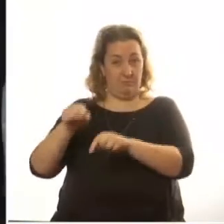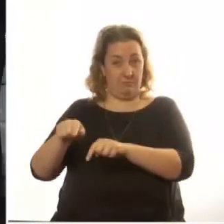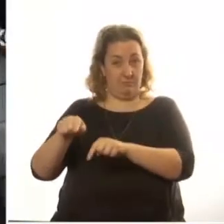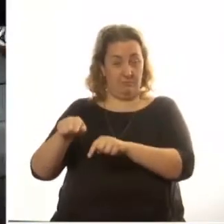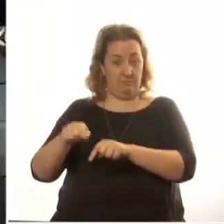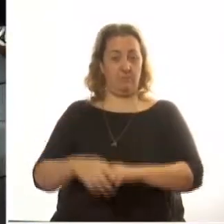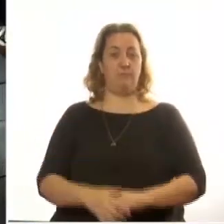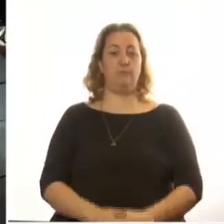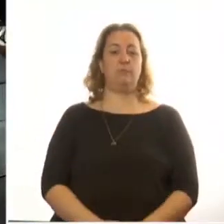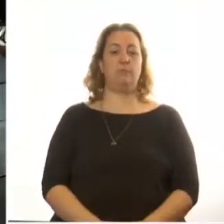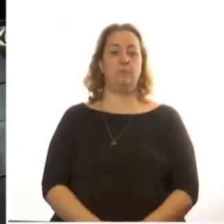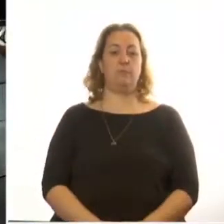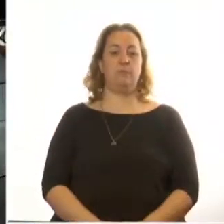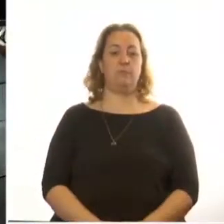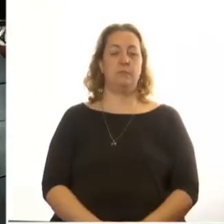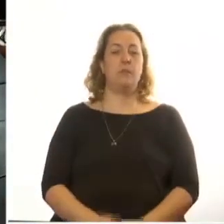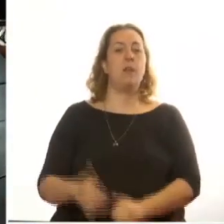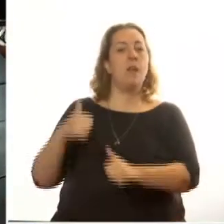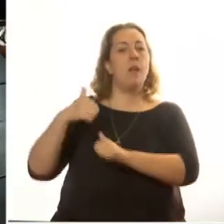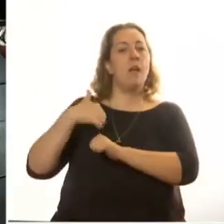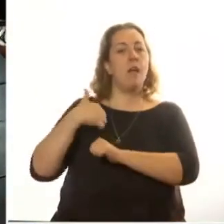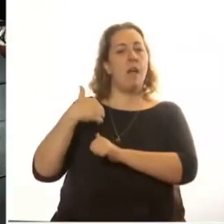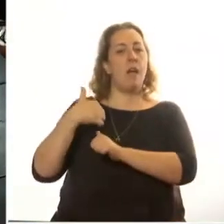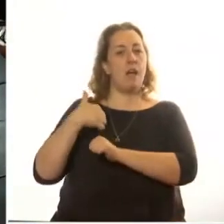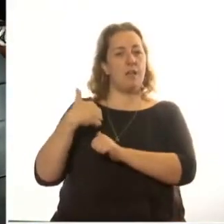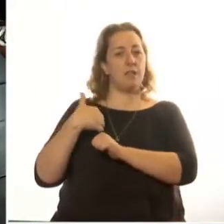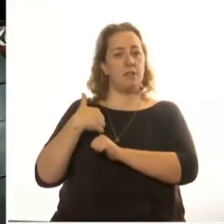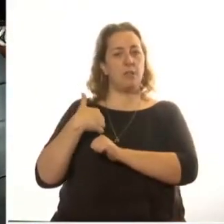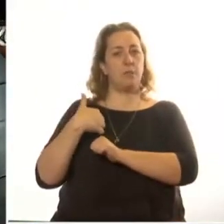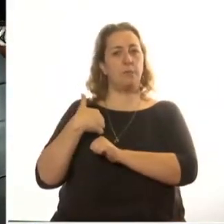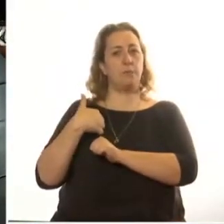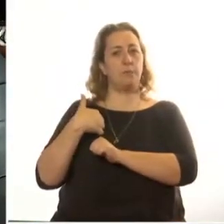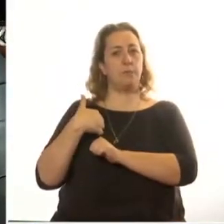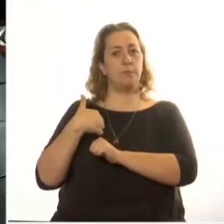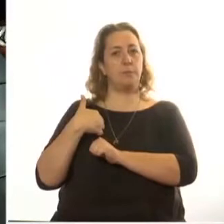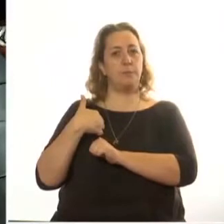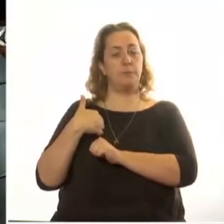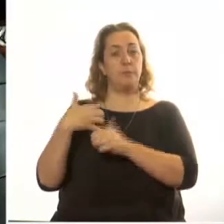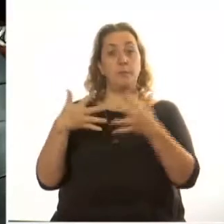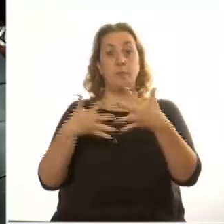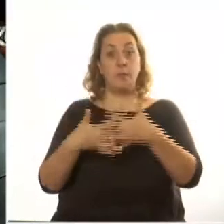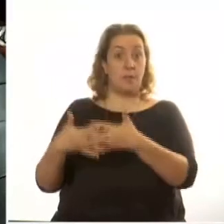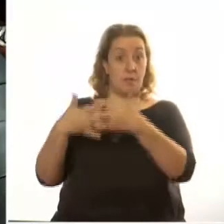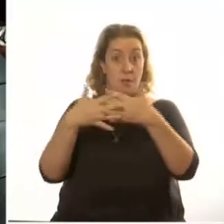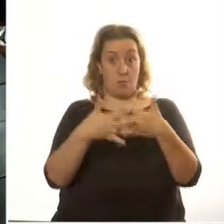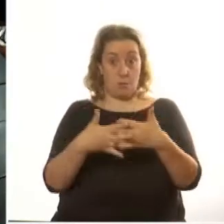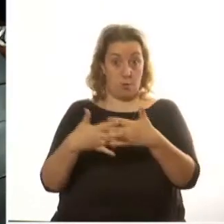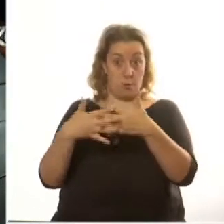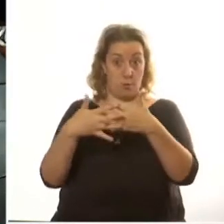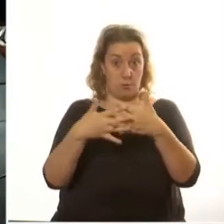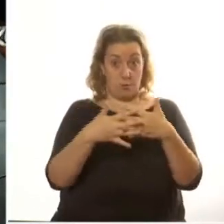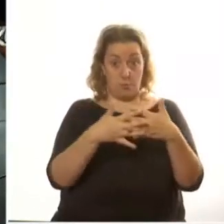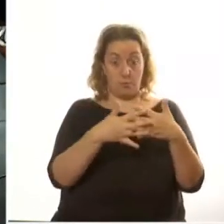Cuando el ejército de los Estados Unidos llegó a los campos nazis de exterminio,